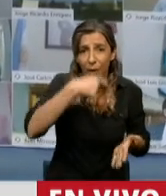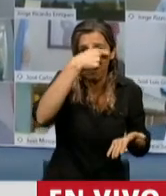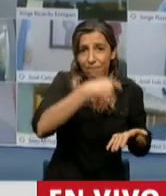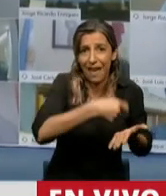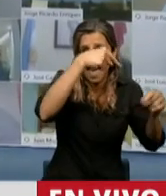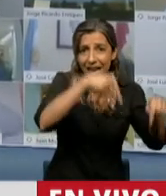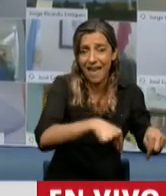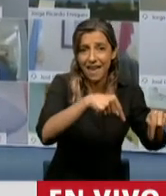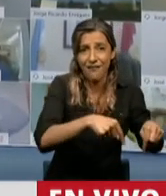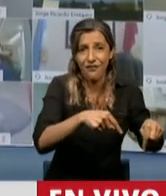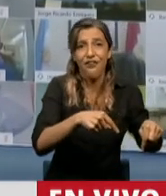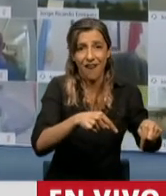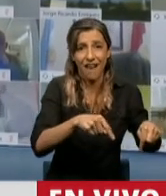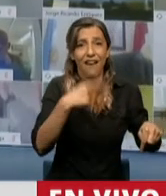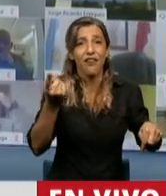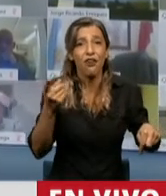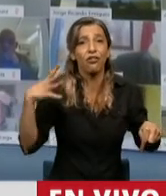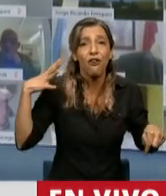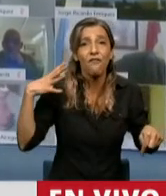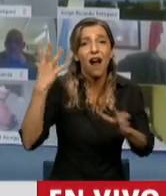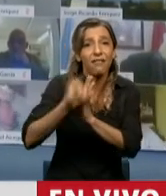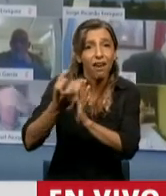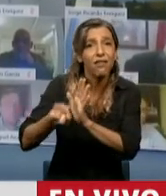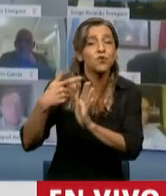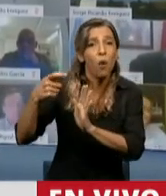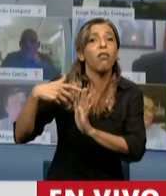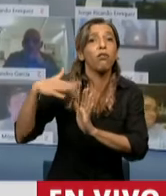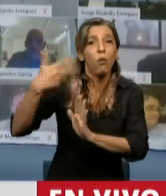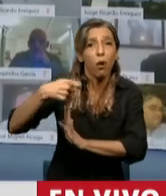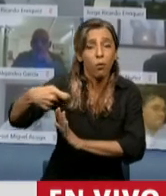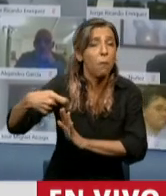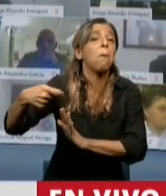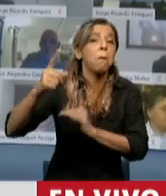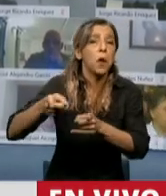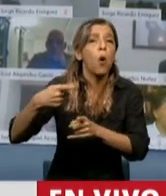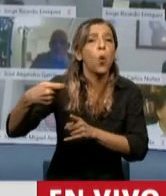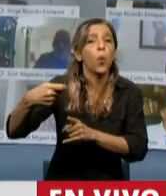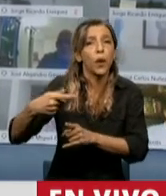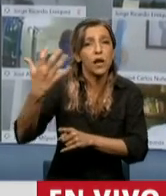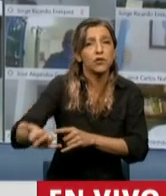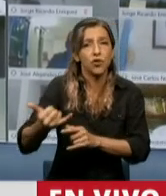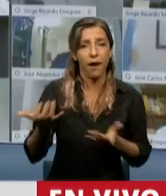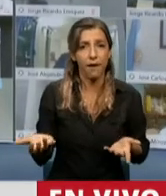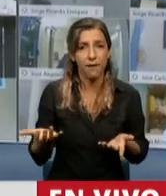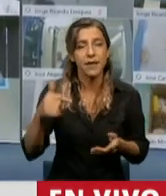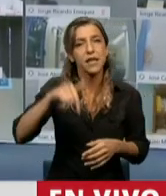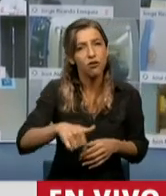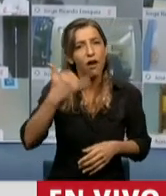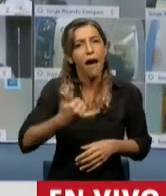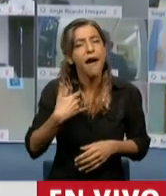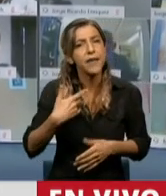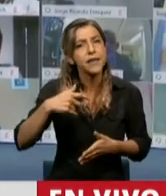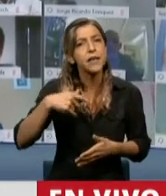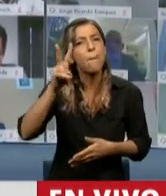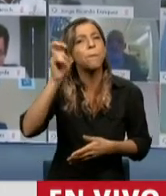que además no está en el presupuesto. Cuando exige, existe además justamente una pensión, la POM, que es una pensión universal para adultos mayores, que